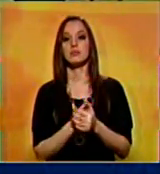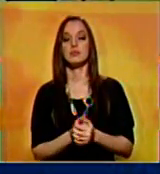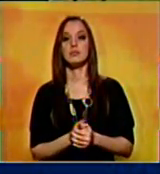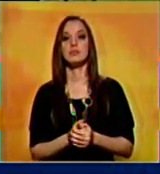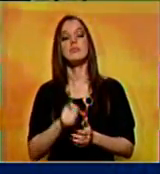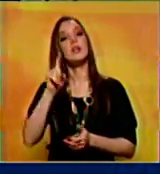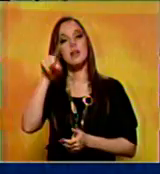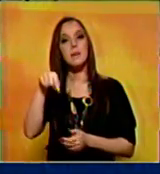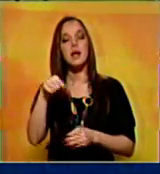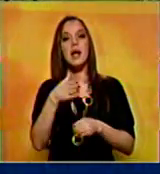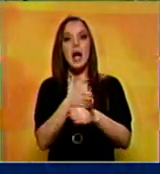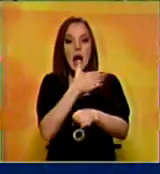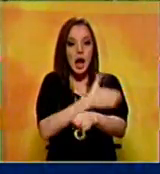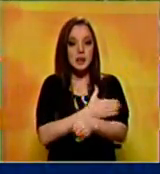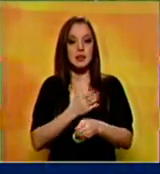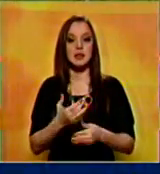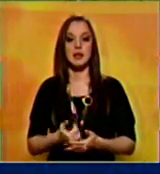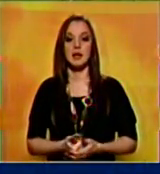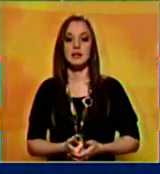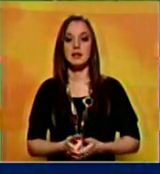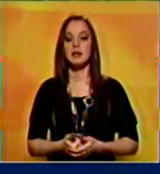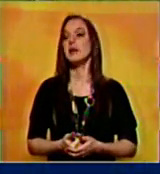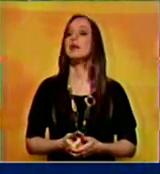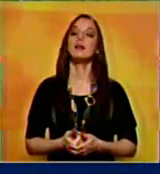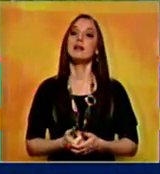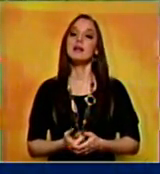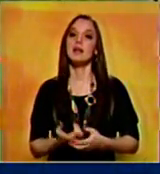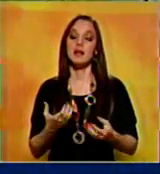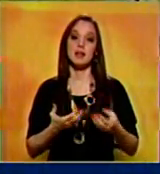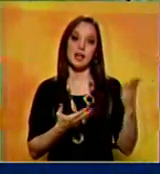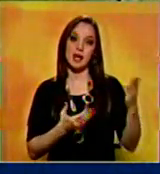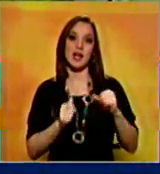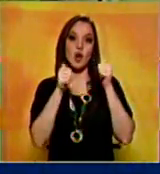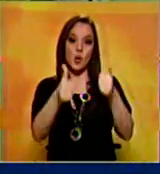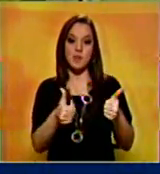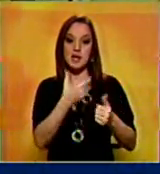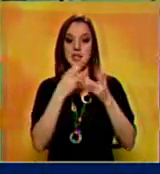y antes de darle la palabra al presidente Maduro